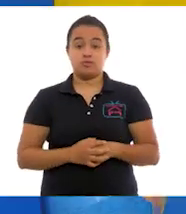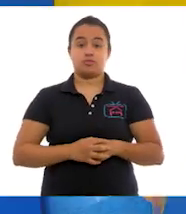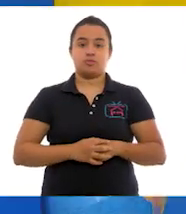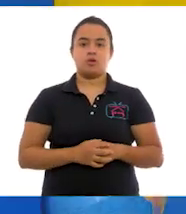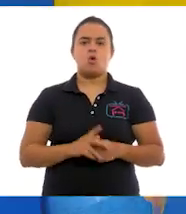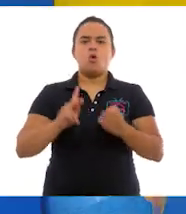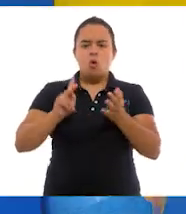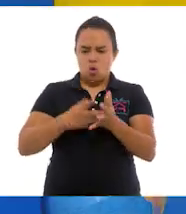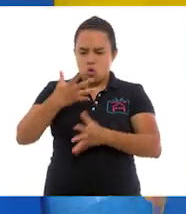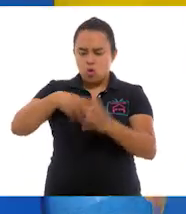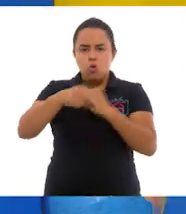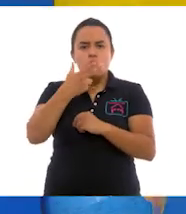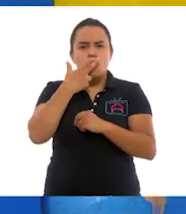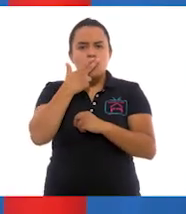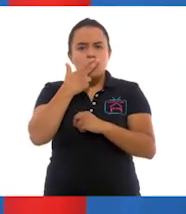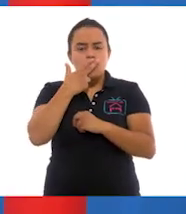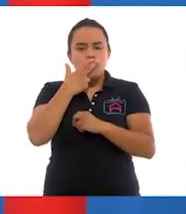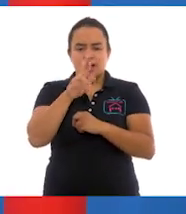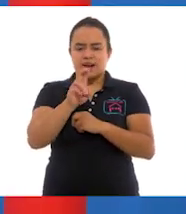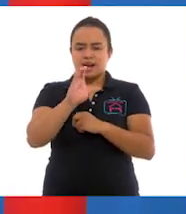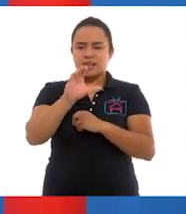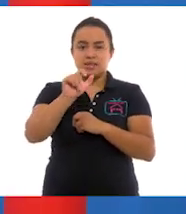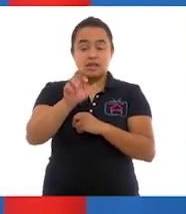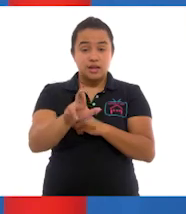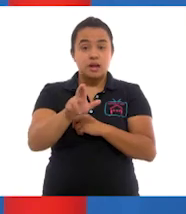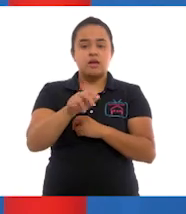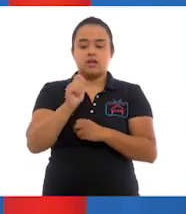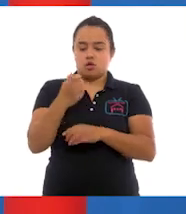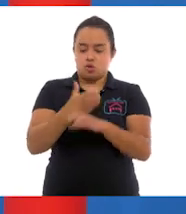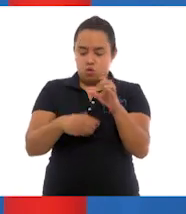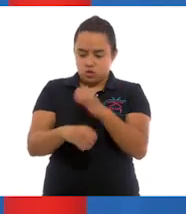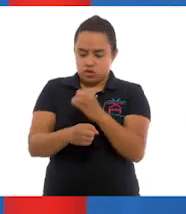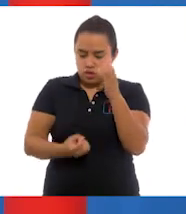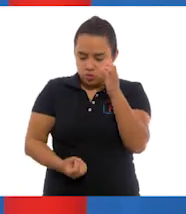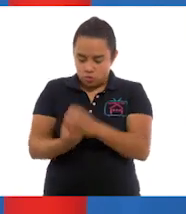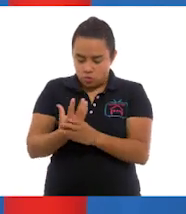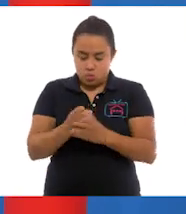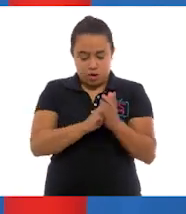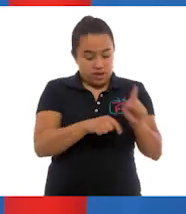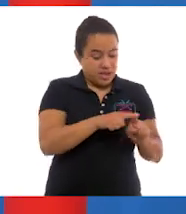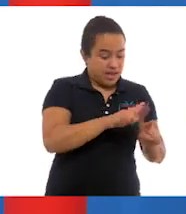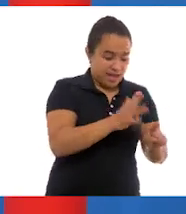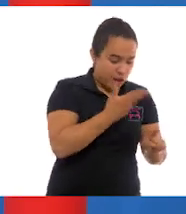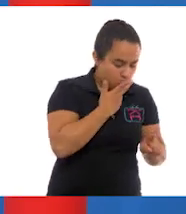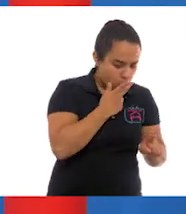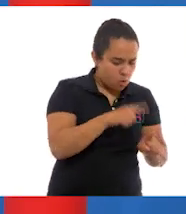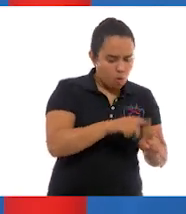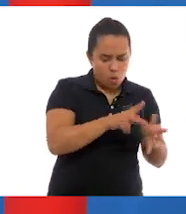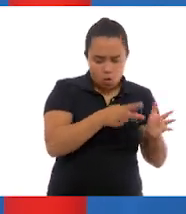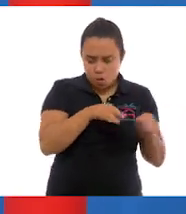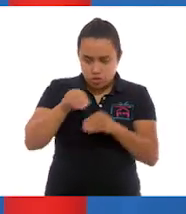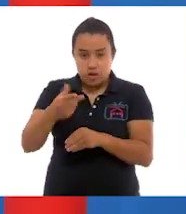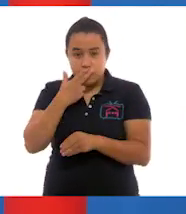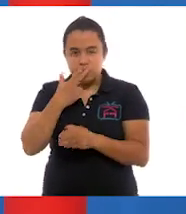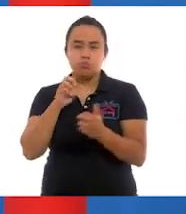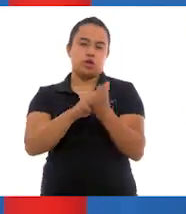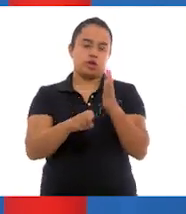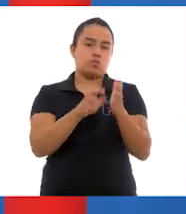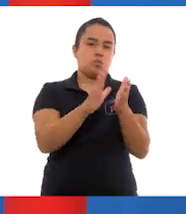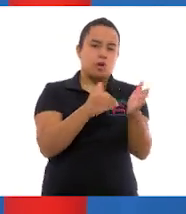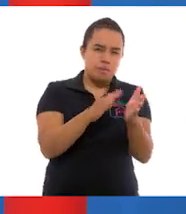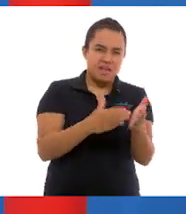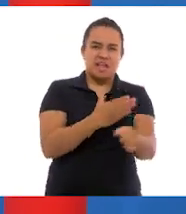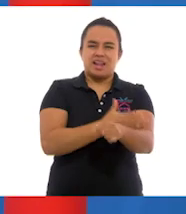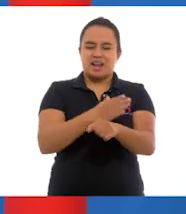Reciclar es el proceso por el que se crea un nuevo objeto a partir de otro usado. El papel y el cartón son ejemplos de